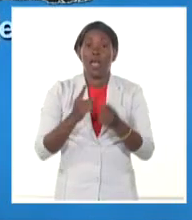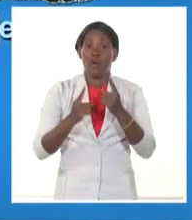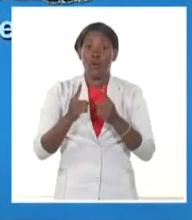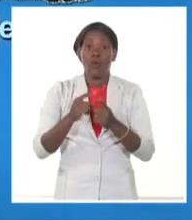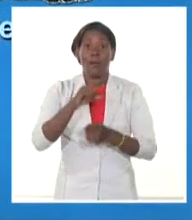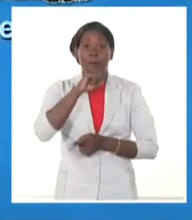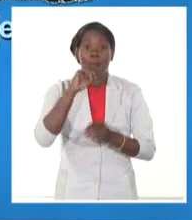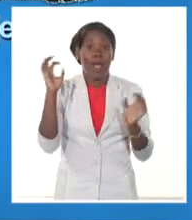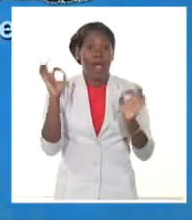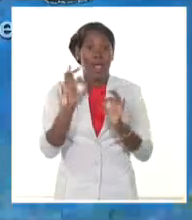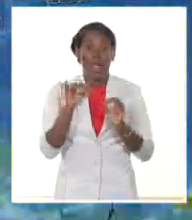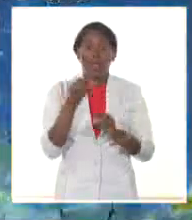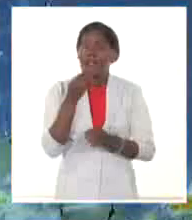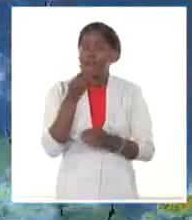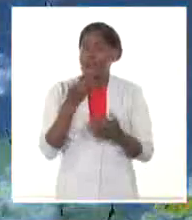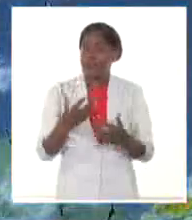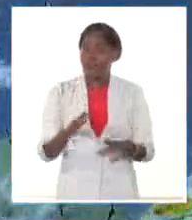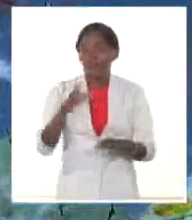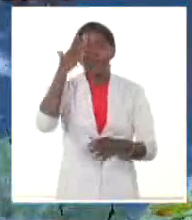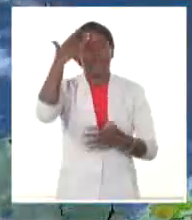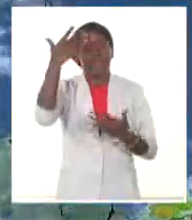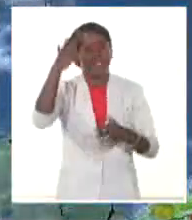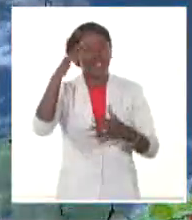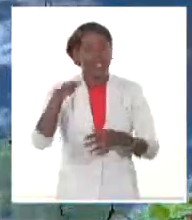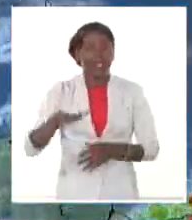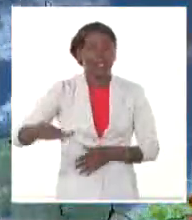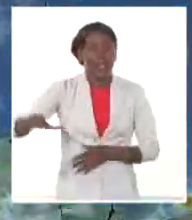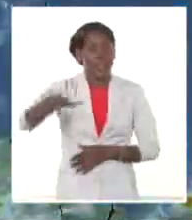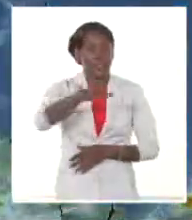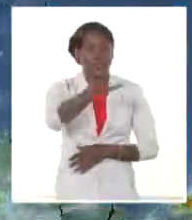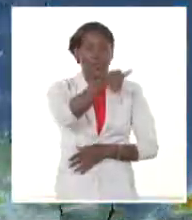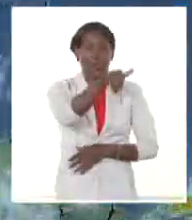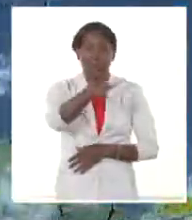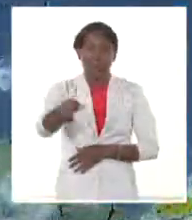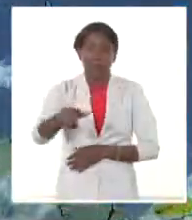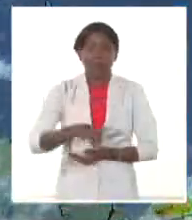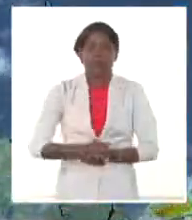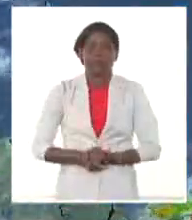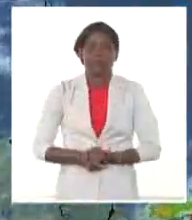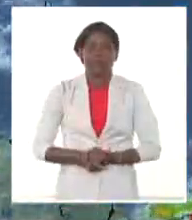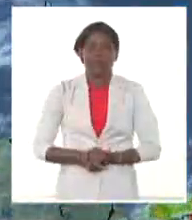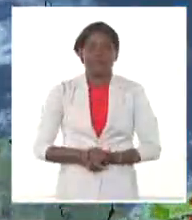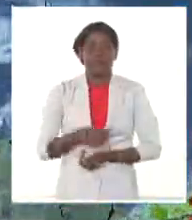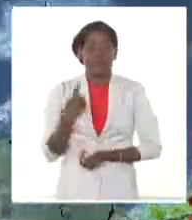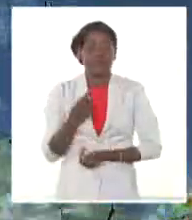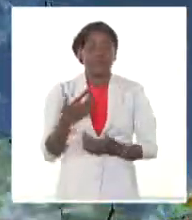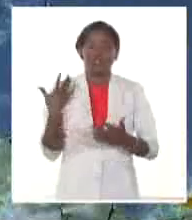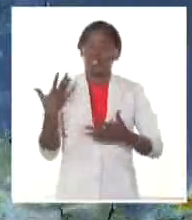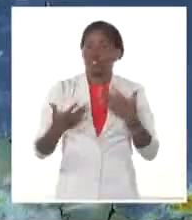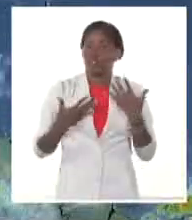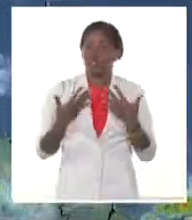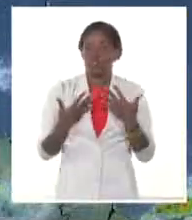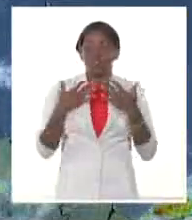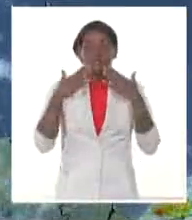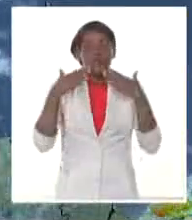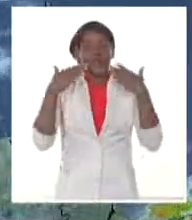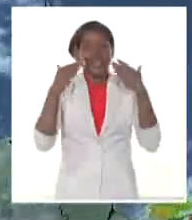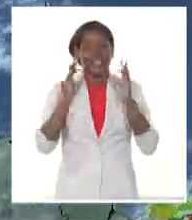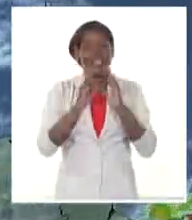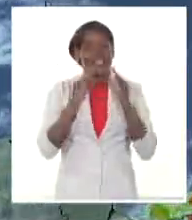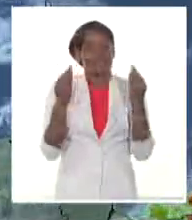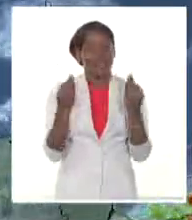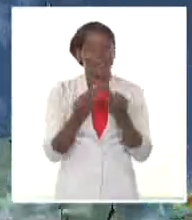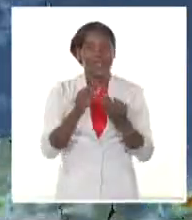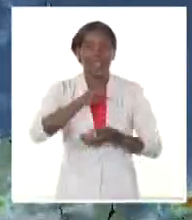en el día de hoy. Vamos a tener una tarde con nublados y lluvias, pero bueno, ¿qué hacer? Vamos a disfrutarlo y pásenlo bien todos con su